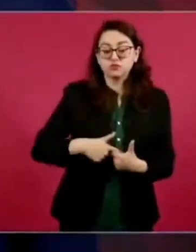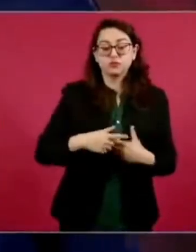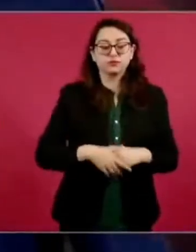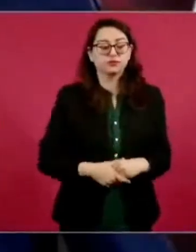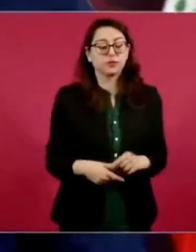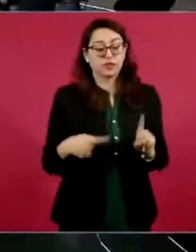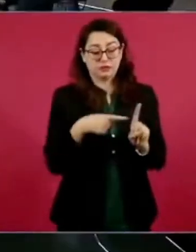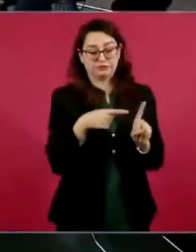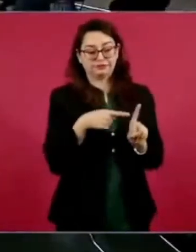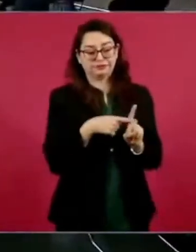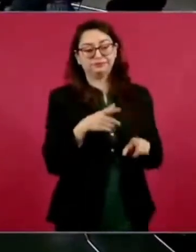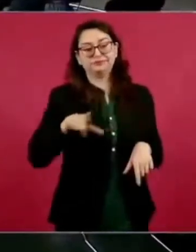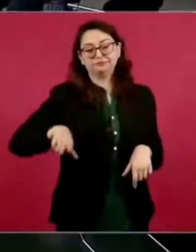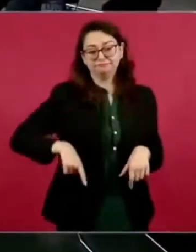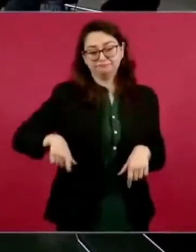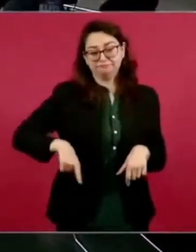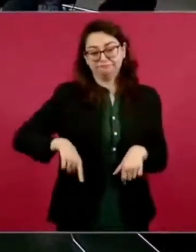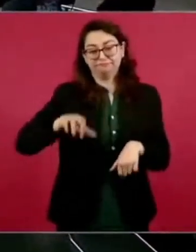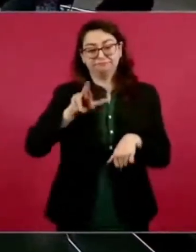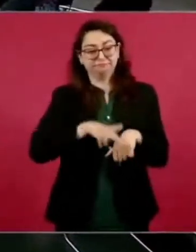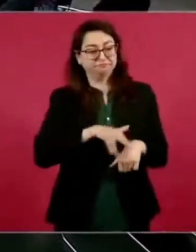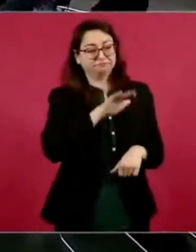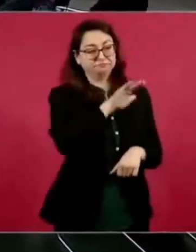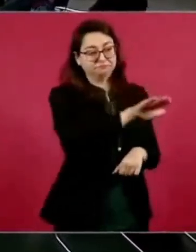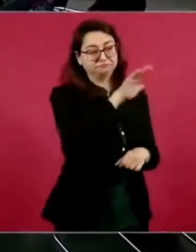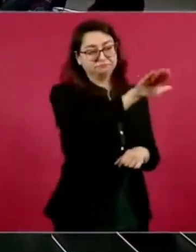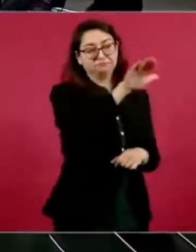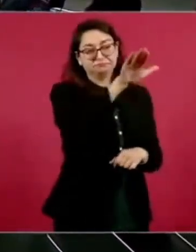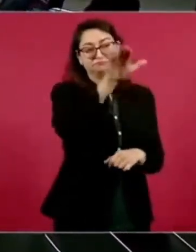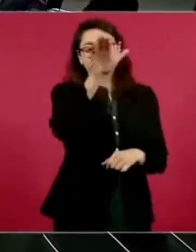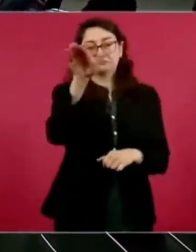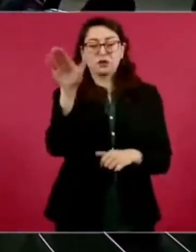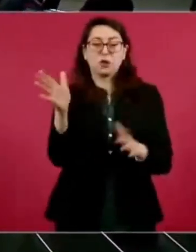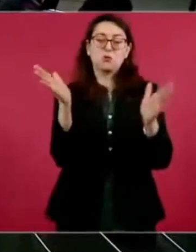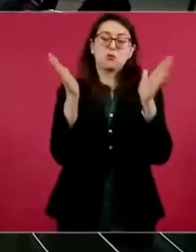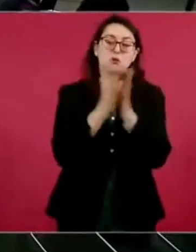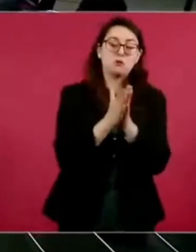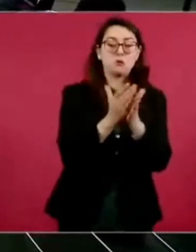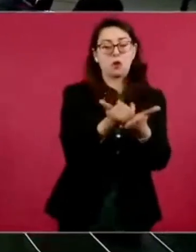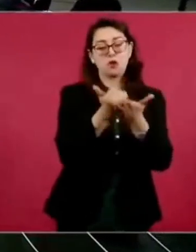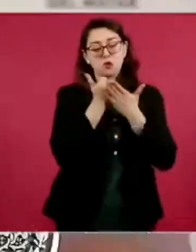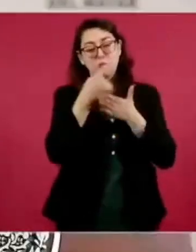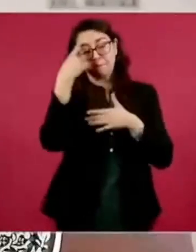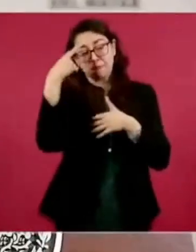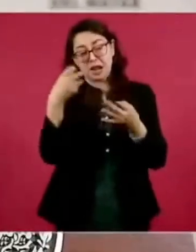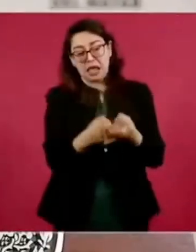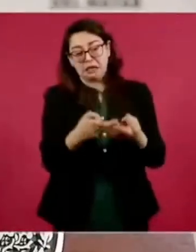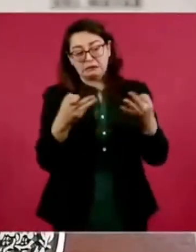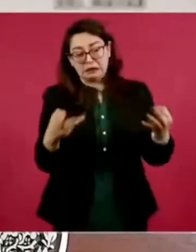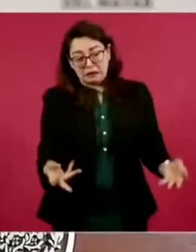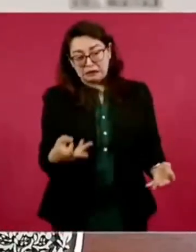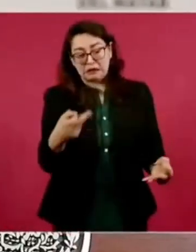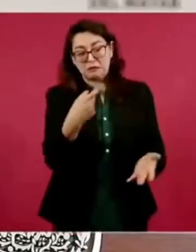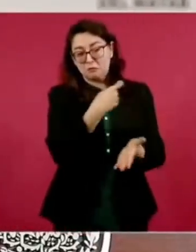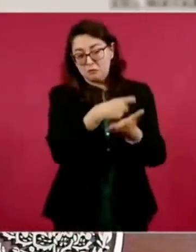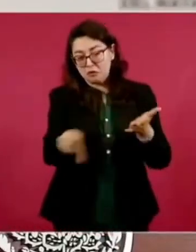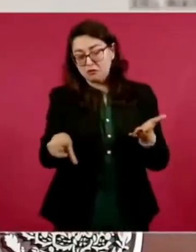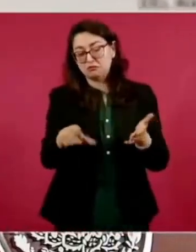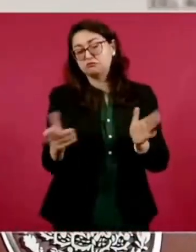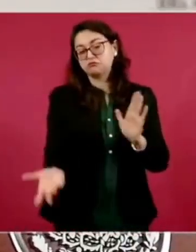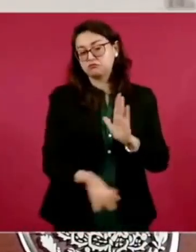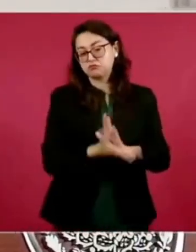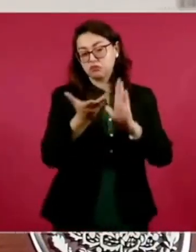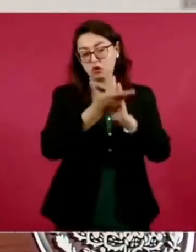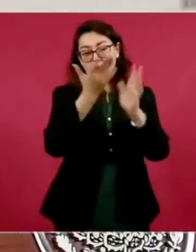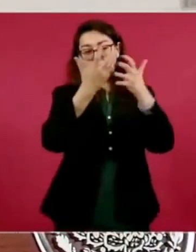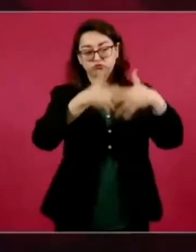porque iban a construir una refinería para crear empleos y